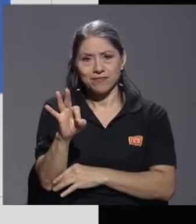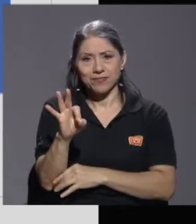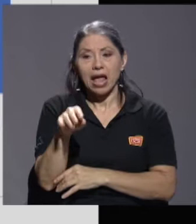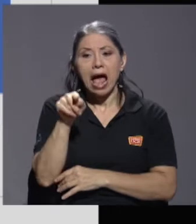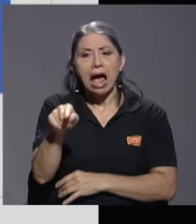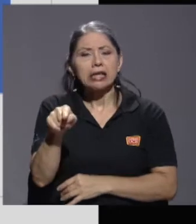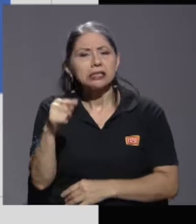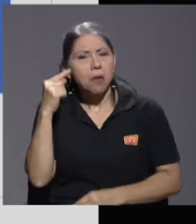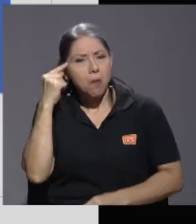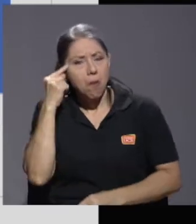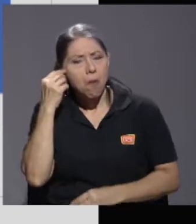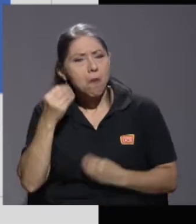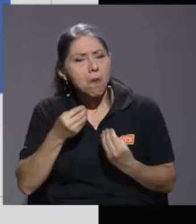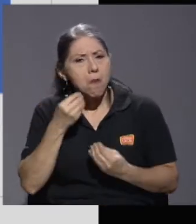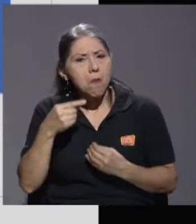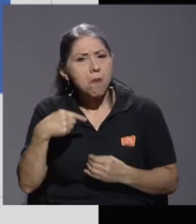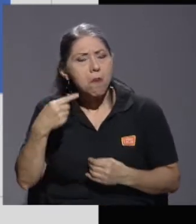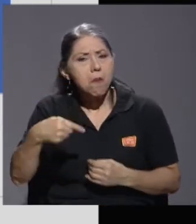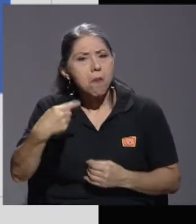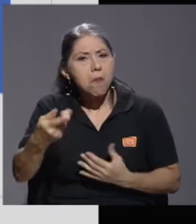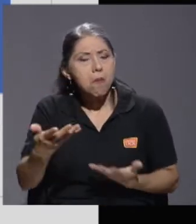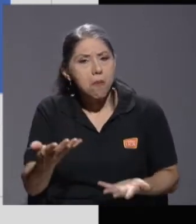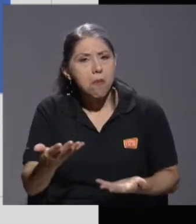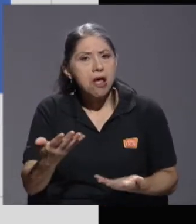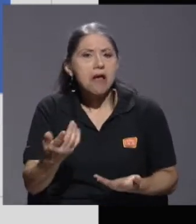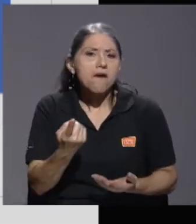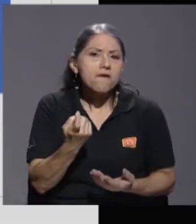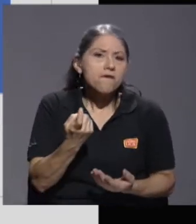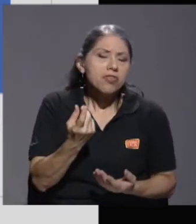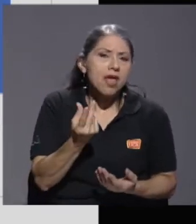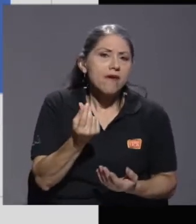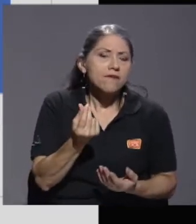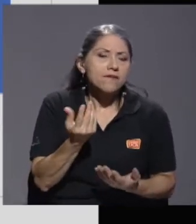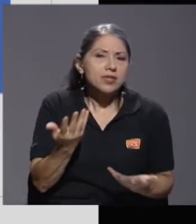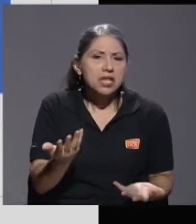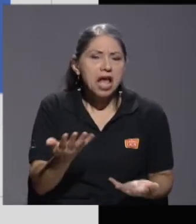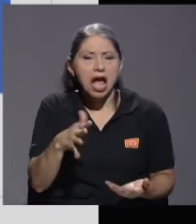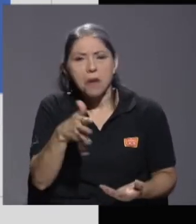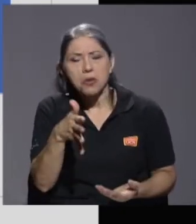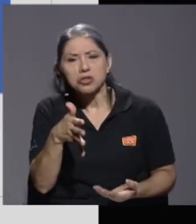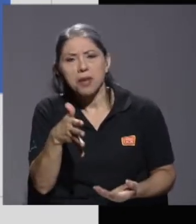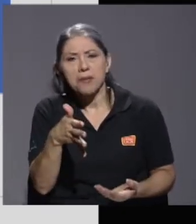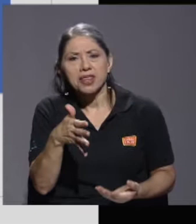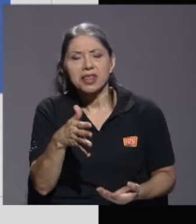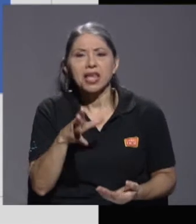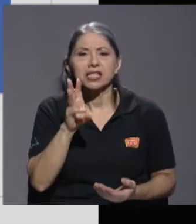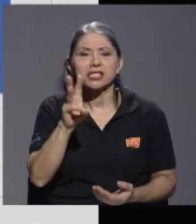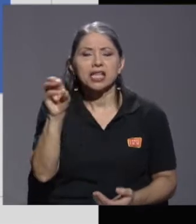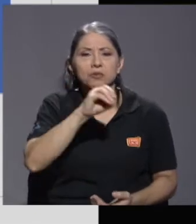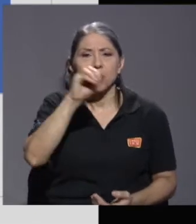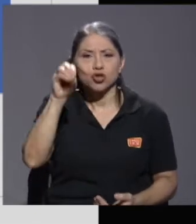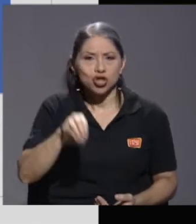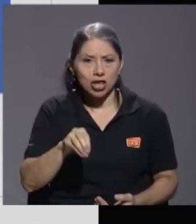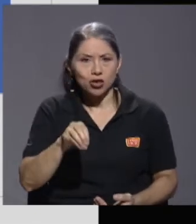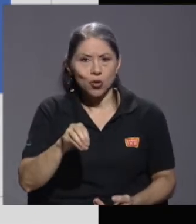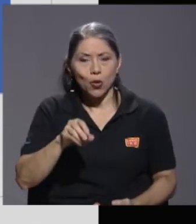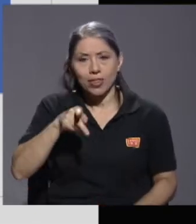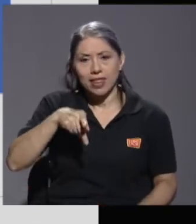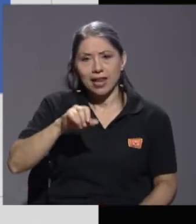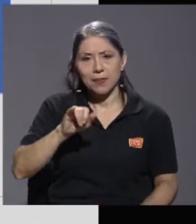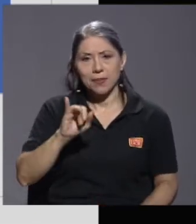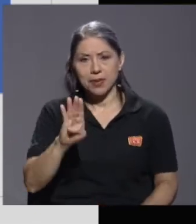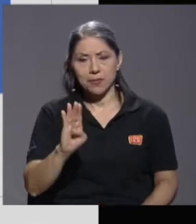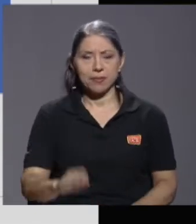pronosticaba que iba a haber un déficit fiscal de aproximadamente 6% del PIB.